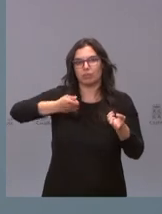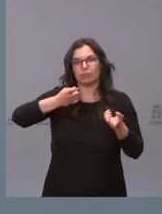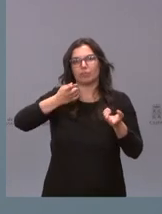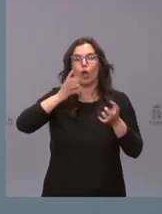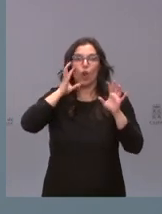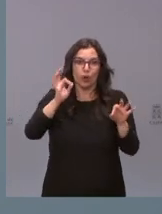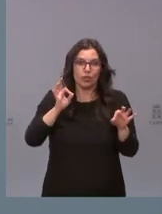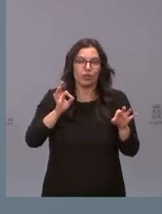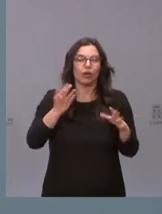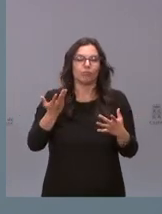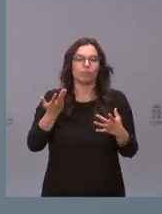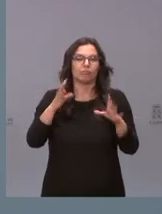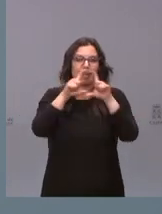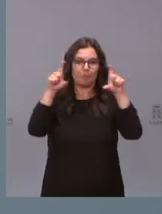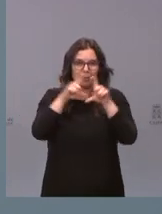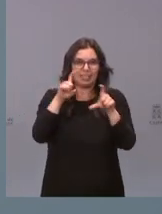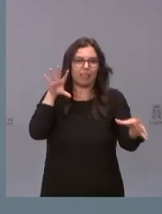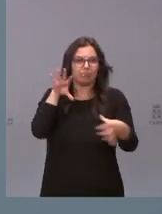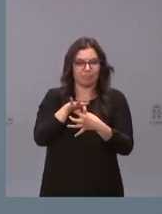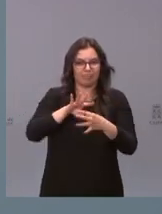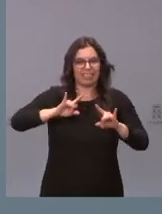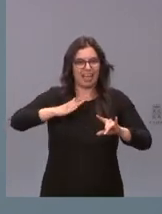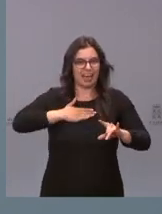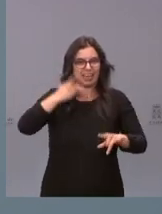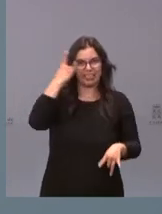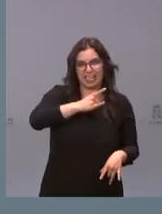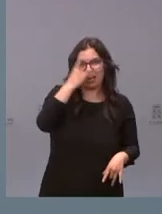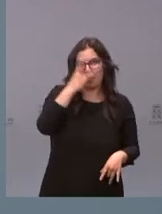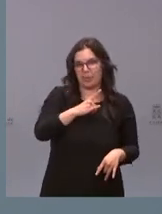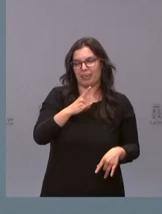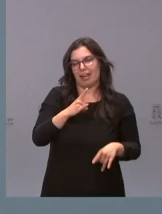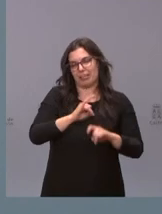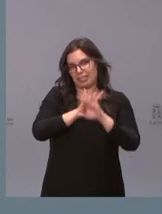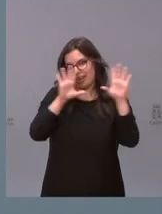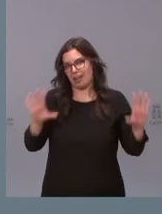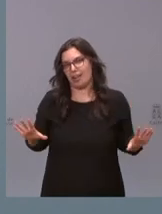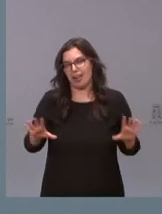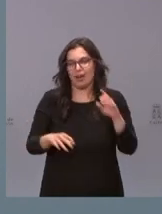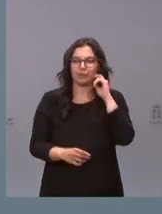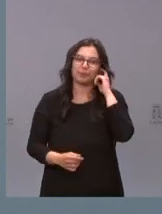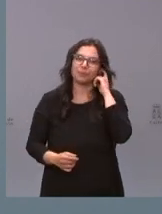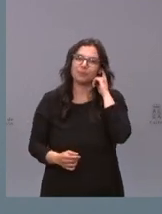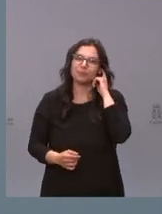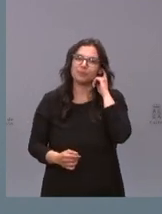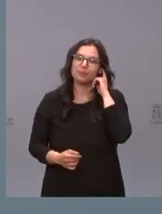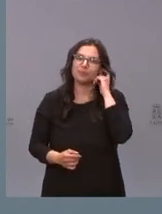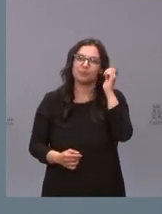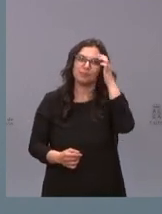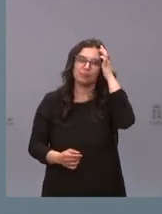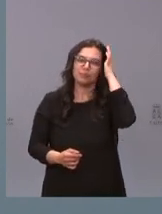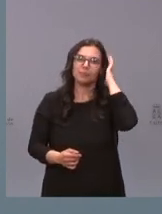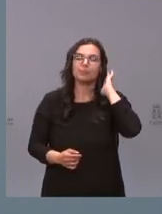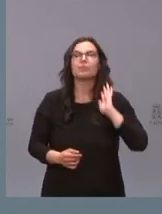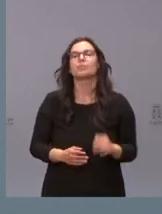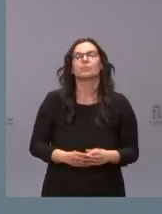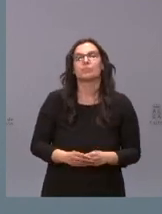Carrasco como ha dicho el presidente va a estar en Salamanca eso nadie le puede cuestionar respecto a